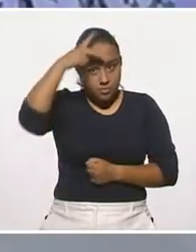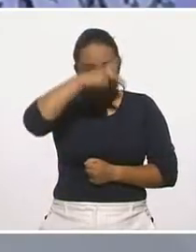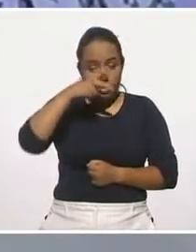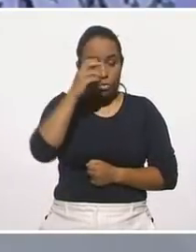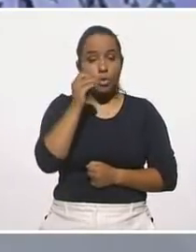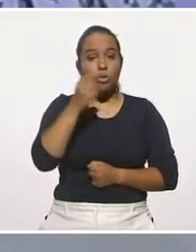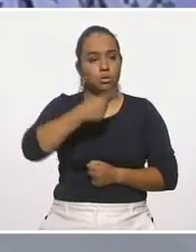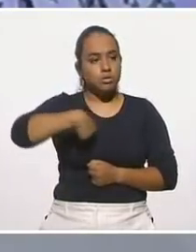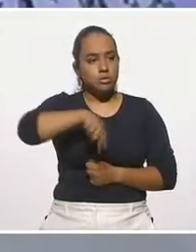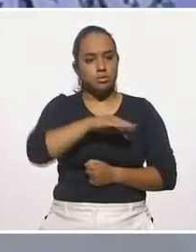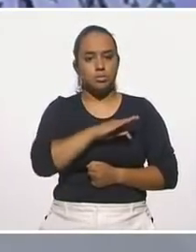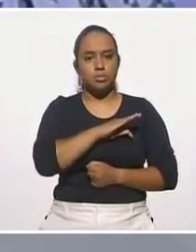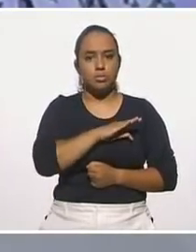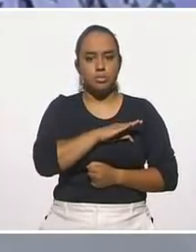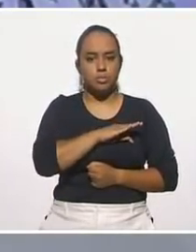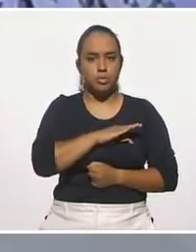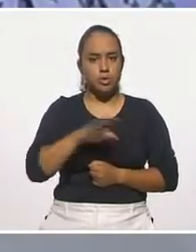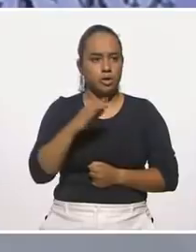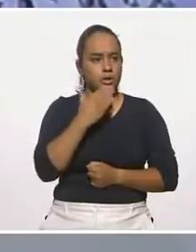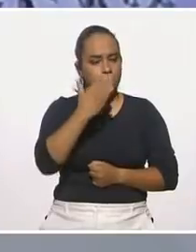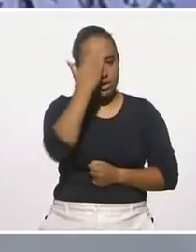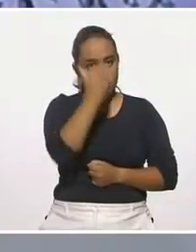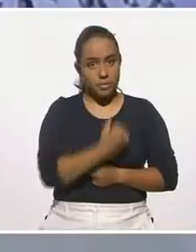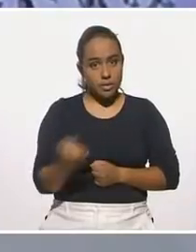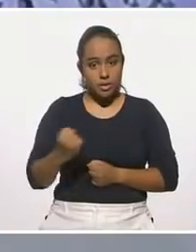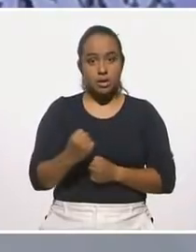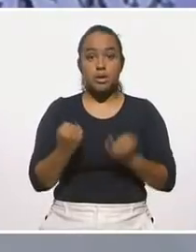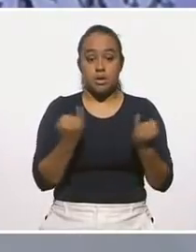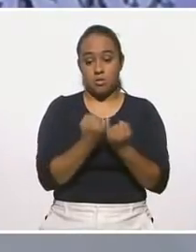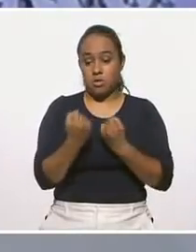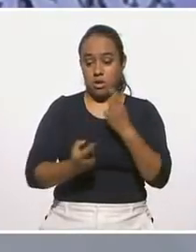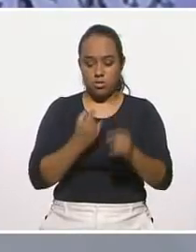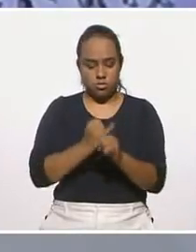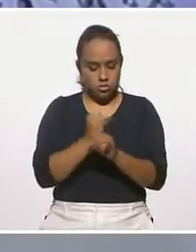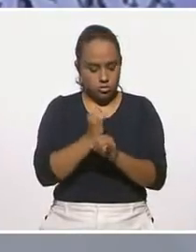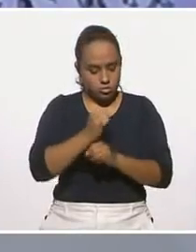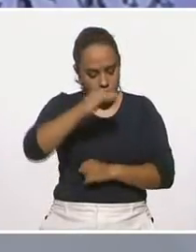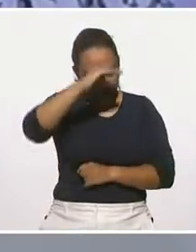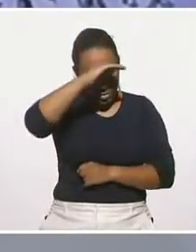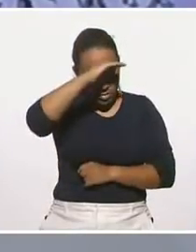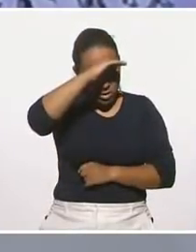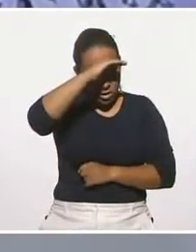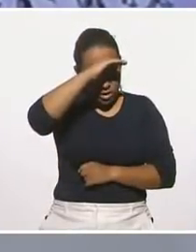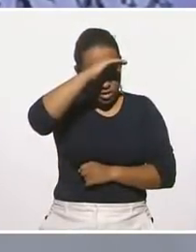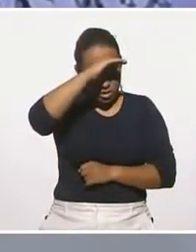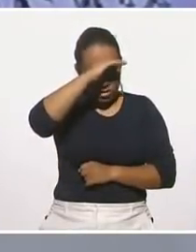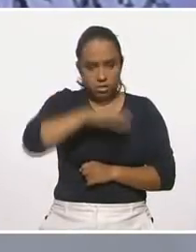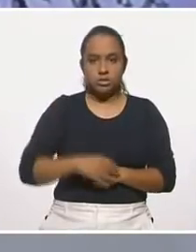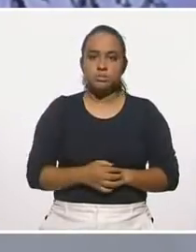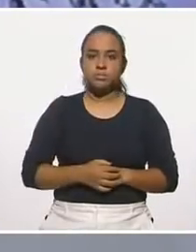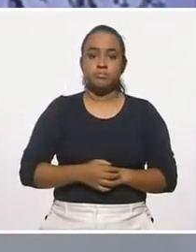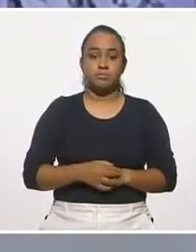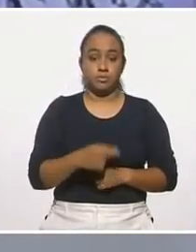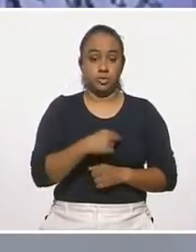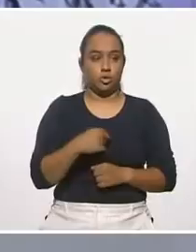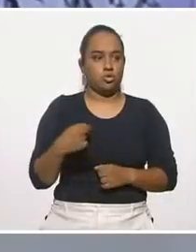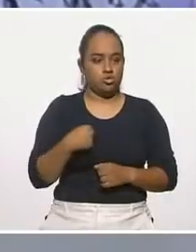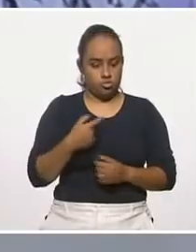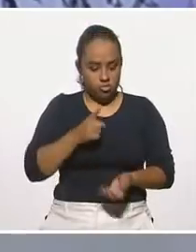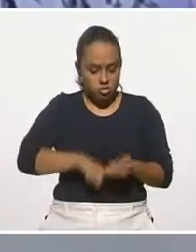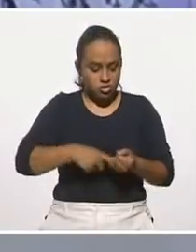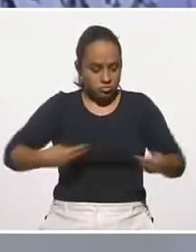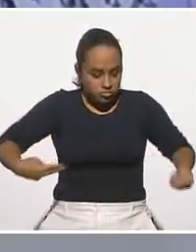capacidad, como una habilidad. Incluso hay investigaciones que consideran que heredamos, ¿no? Que nacemos con